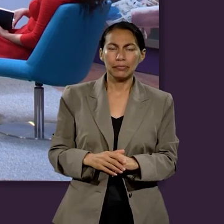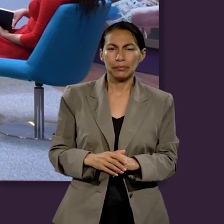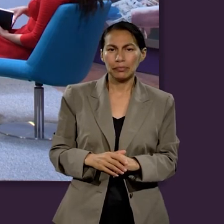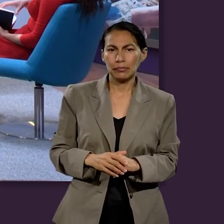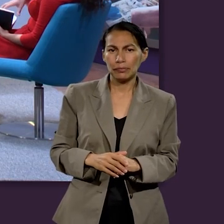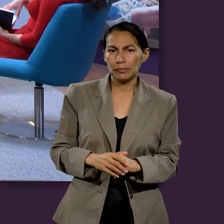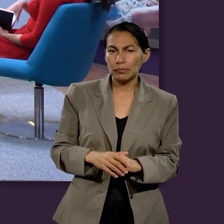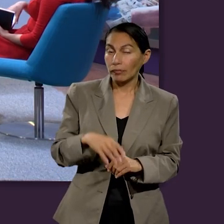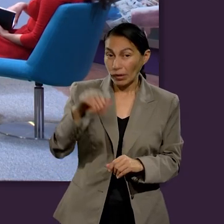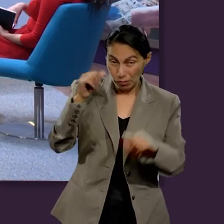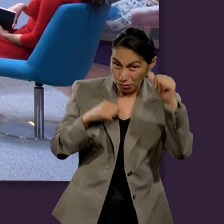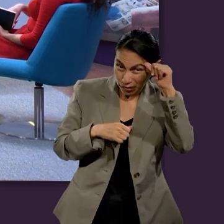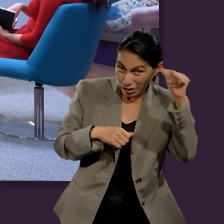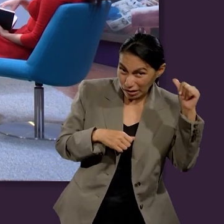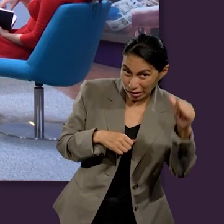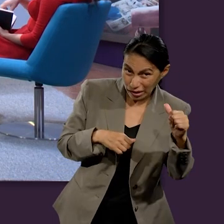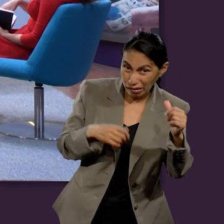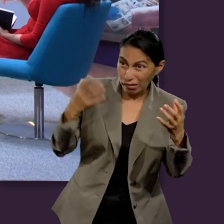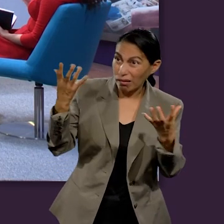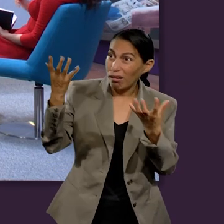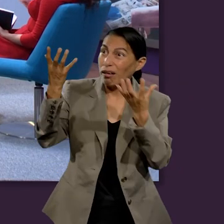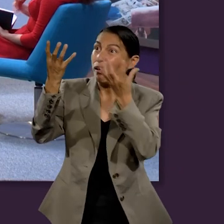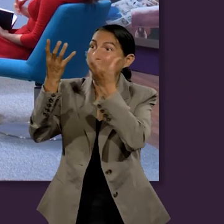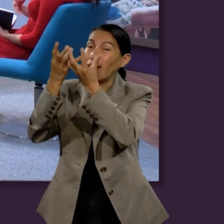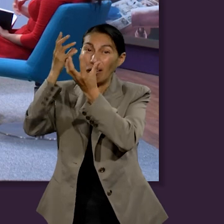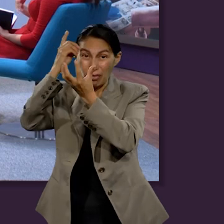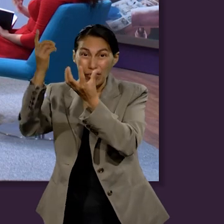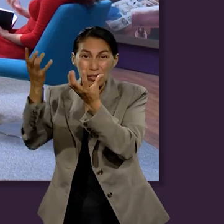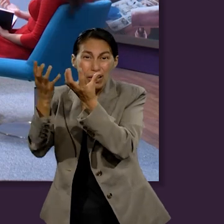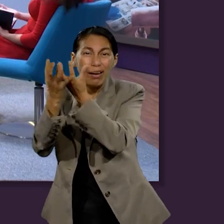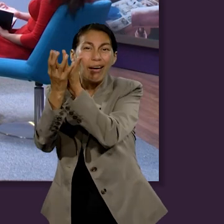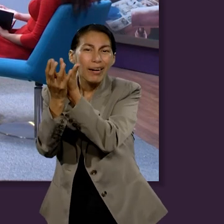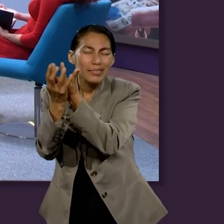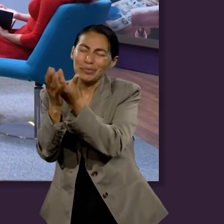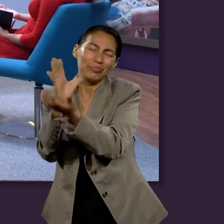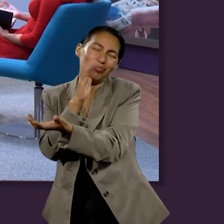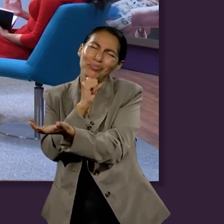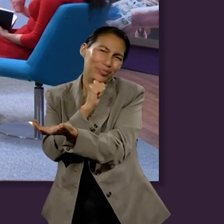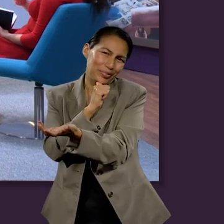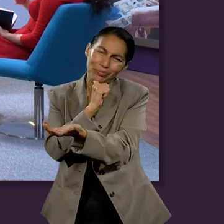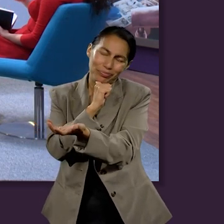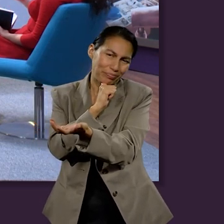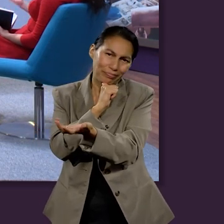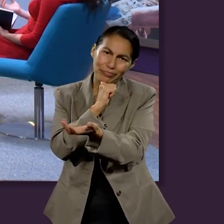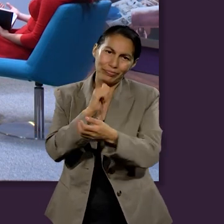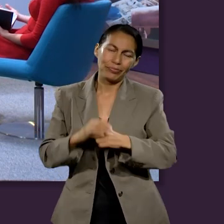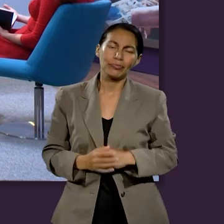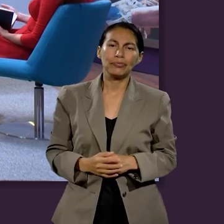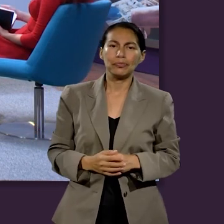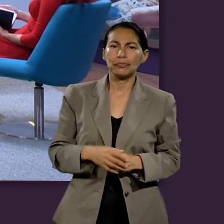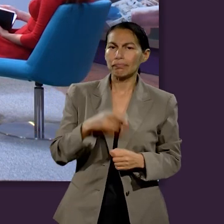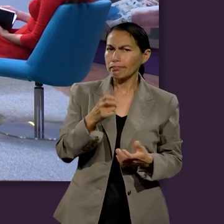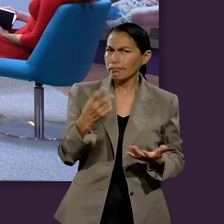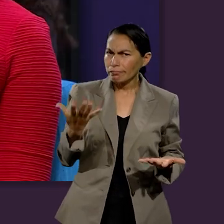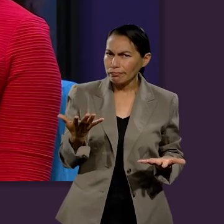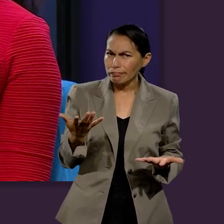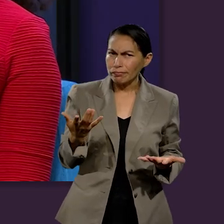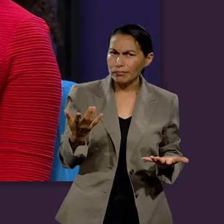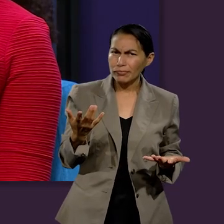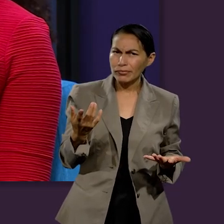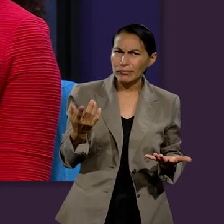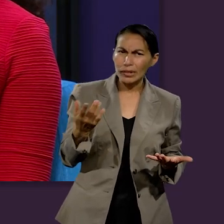ejemplo, pero realmente el pecado no puede convivir con Dios, no puede cohabitar con Dios.